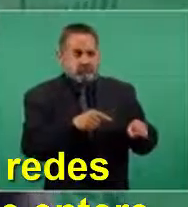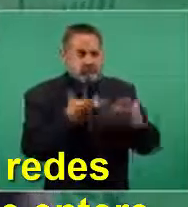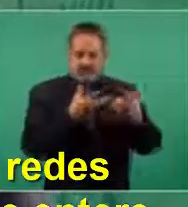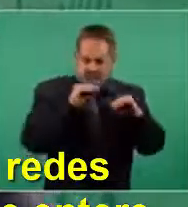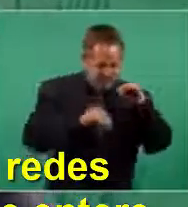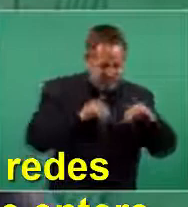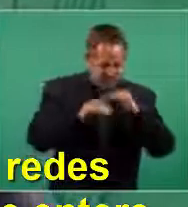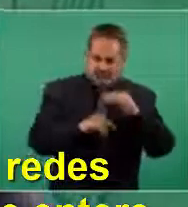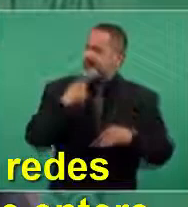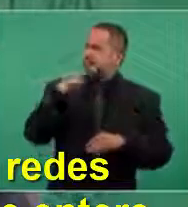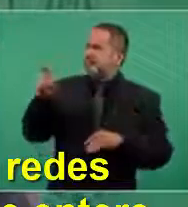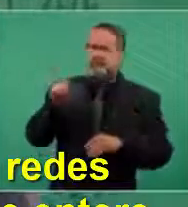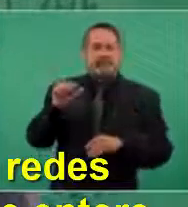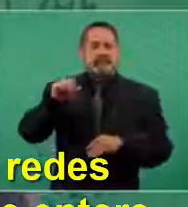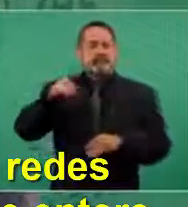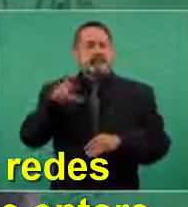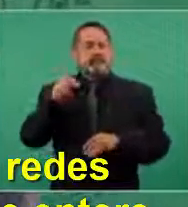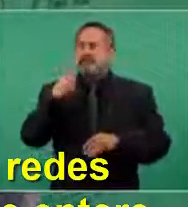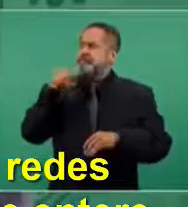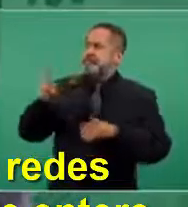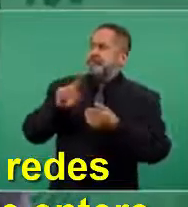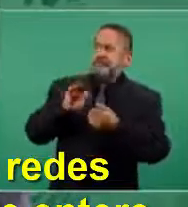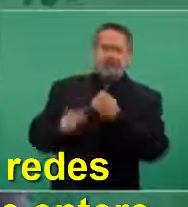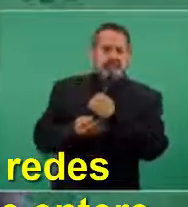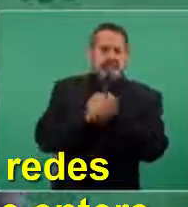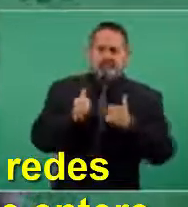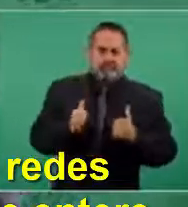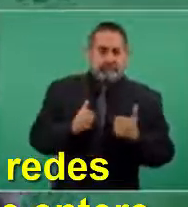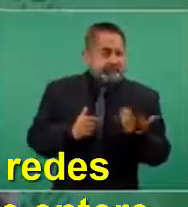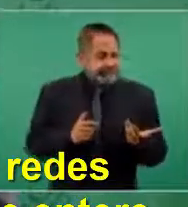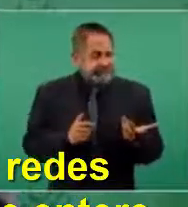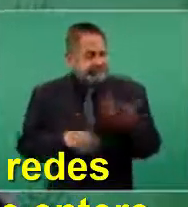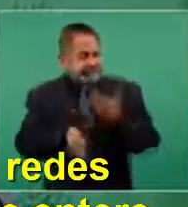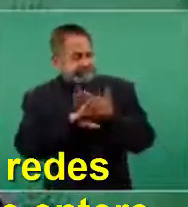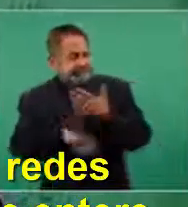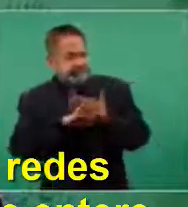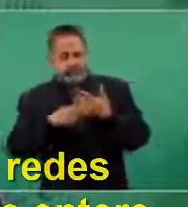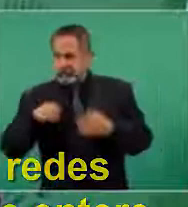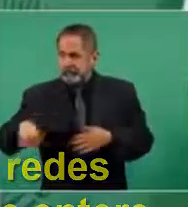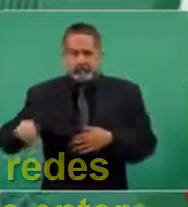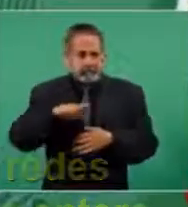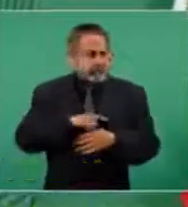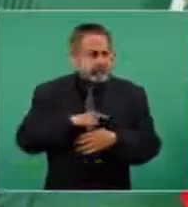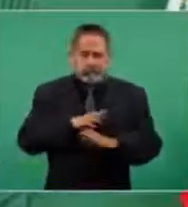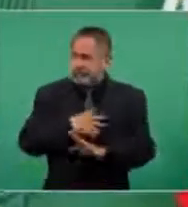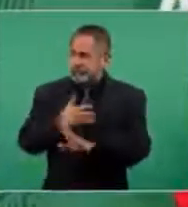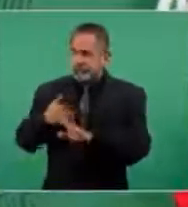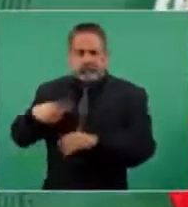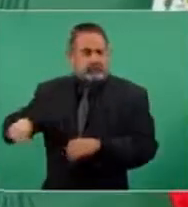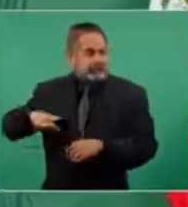los amparos en contra del gobierno.